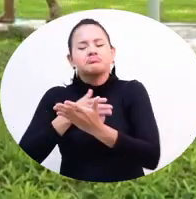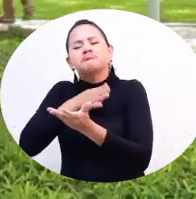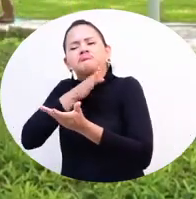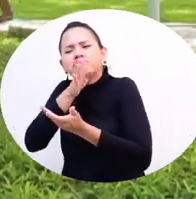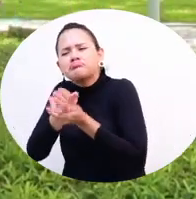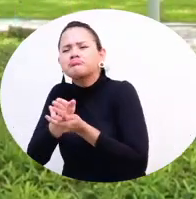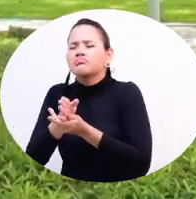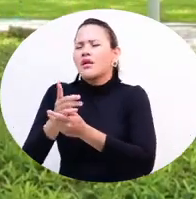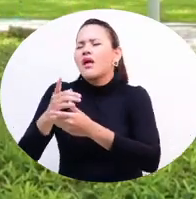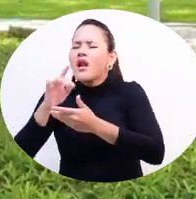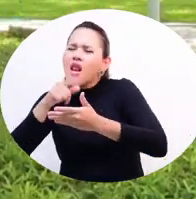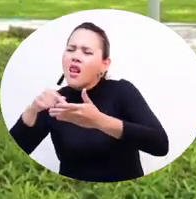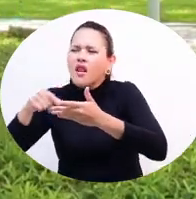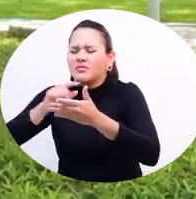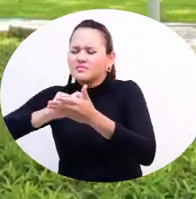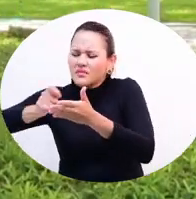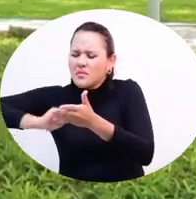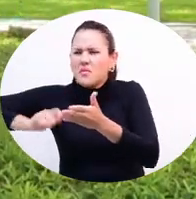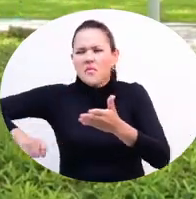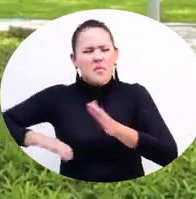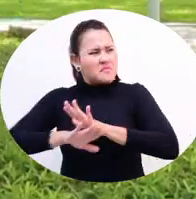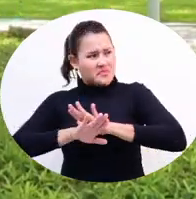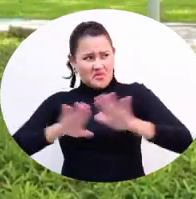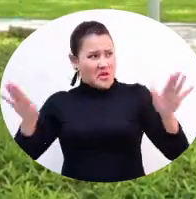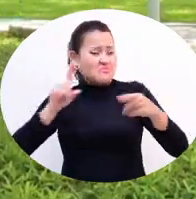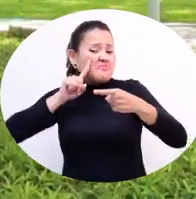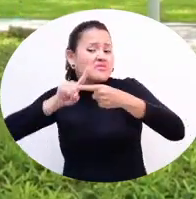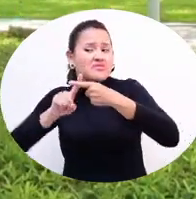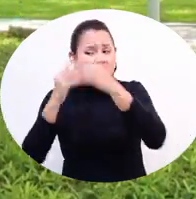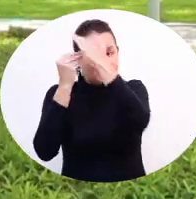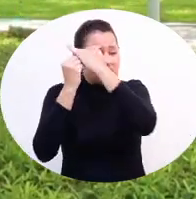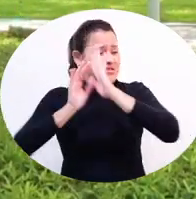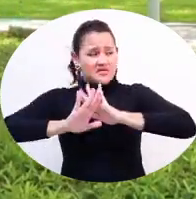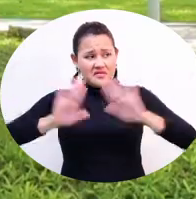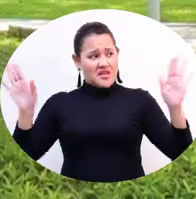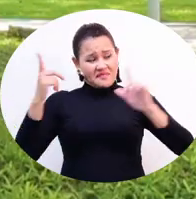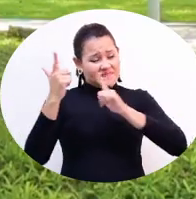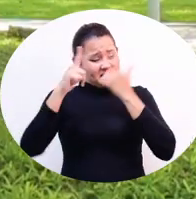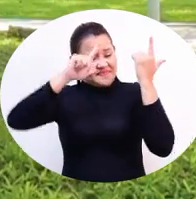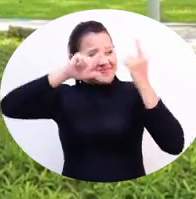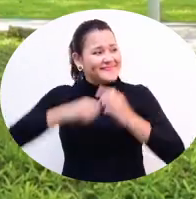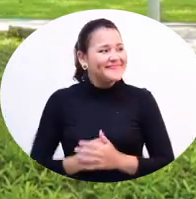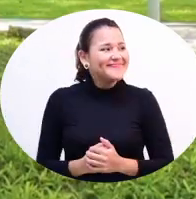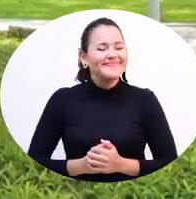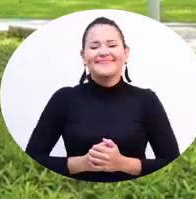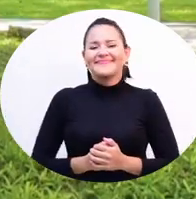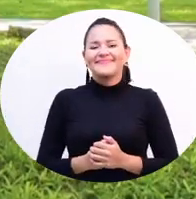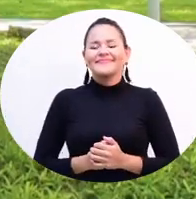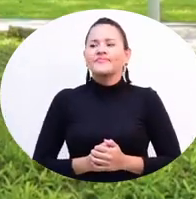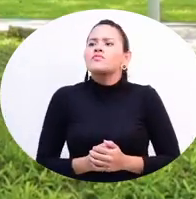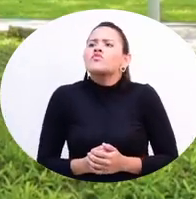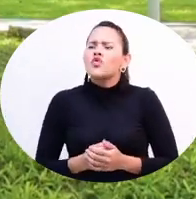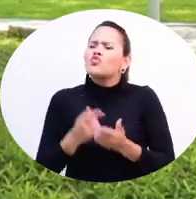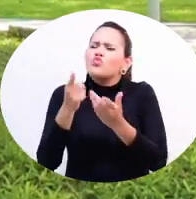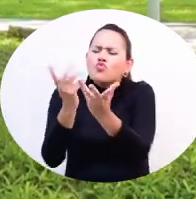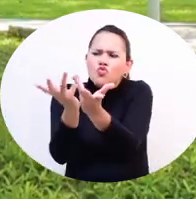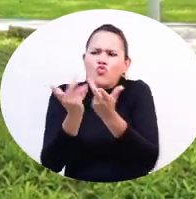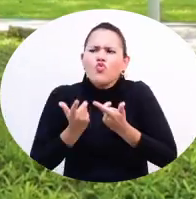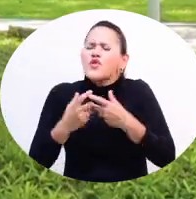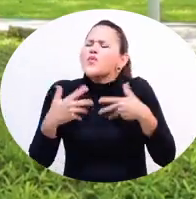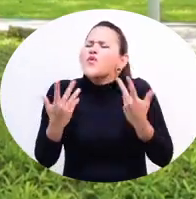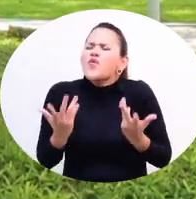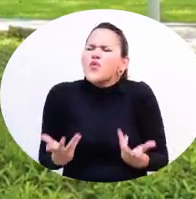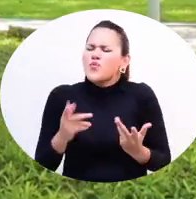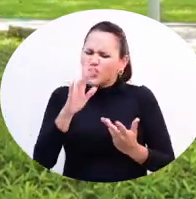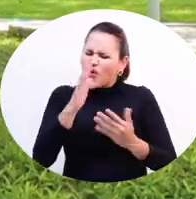tu país, al país donde estés o en el país donde estés y pues presentas la prueba. ¿Cómo fue tu preparación para saber cómo se prepara una